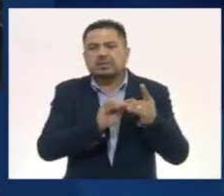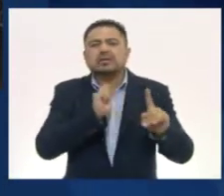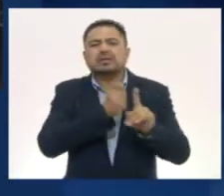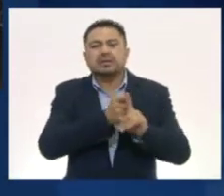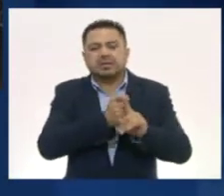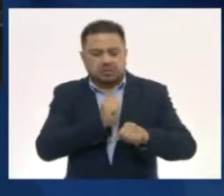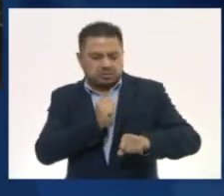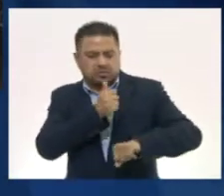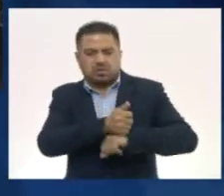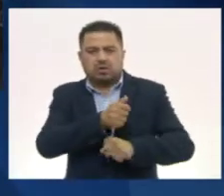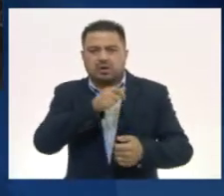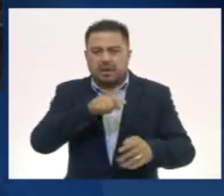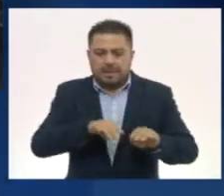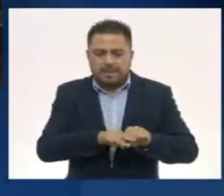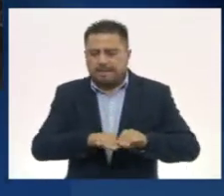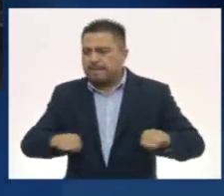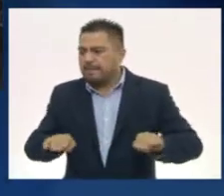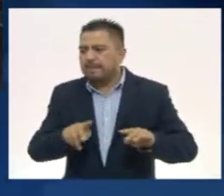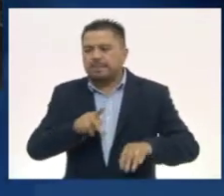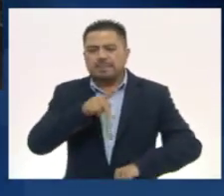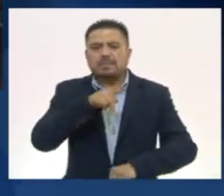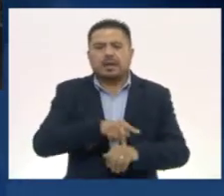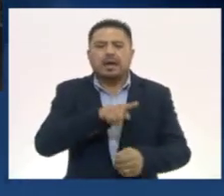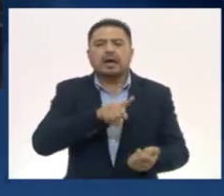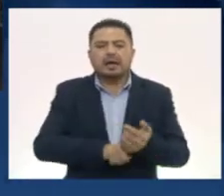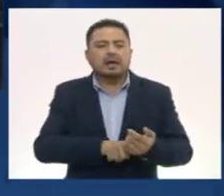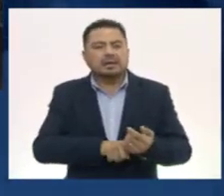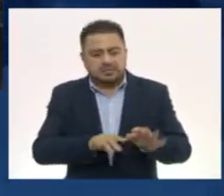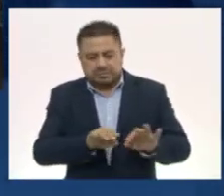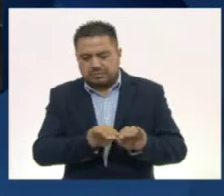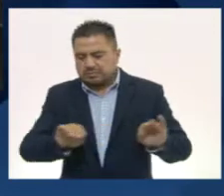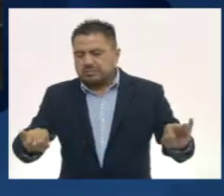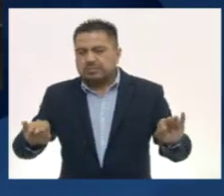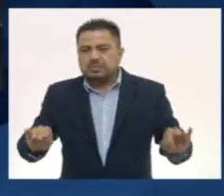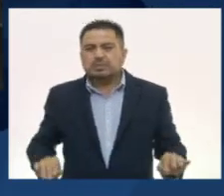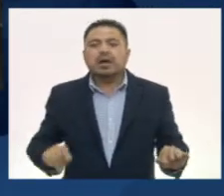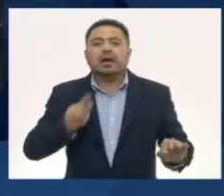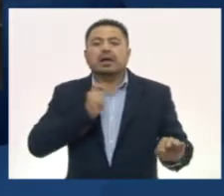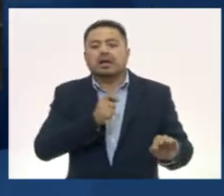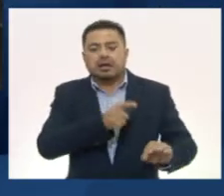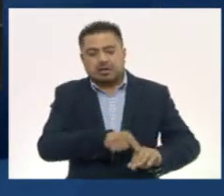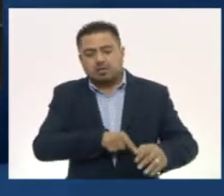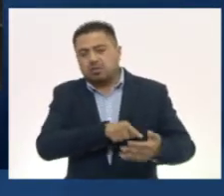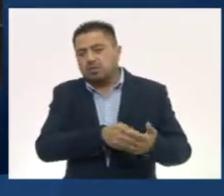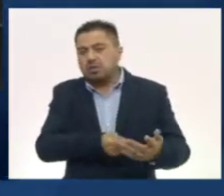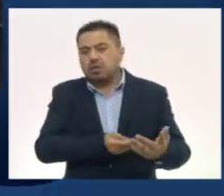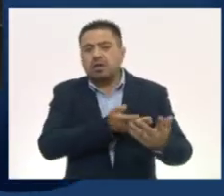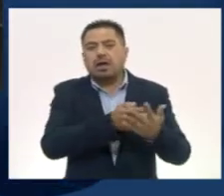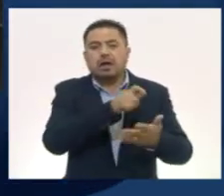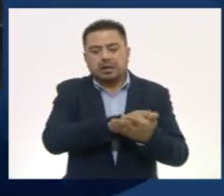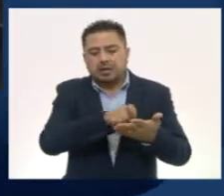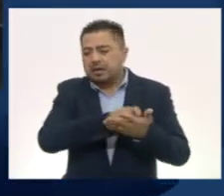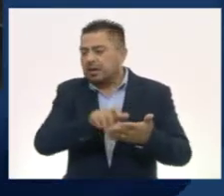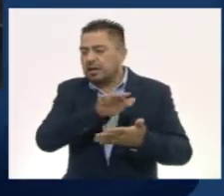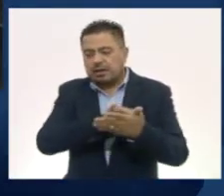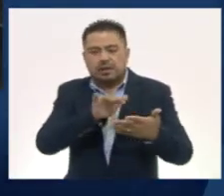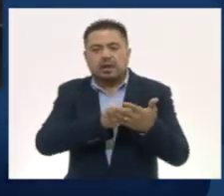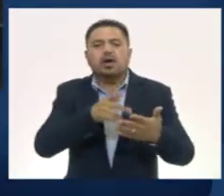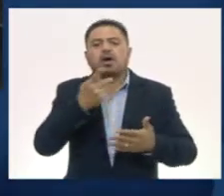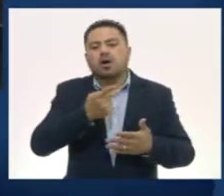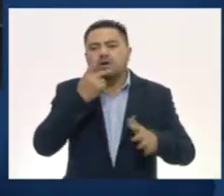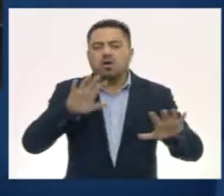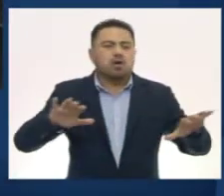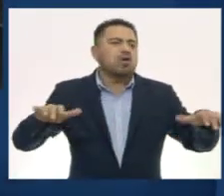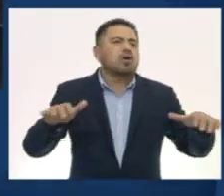colocándolos en el piso encima de unos petates. Una vez colocados en esa posición, el escriba, el lector y los oyentes